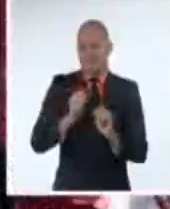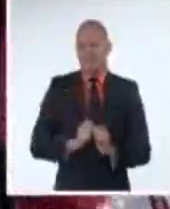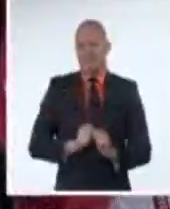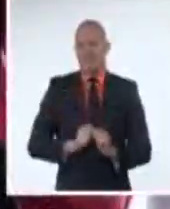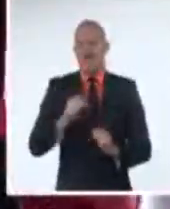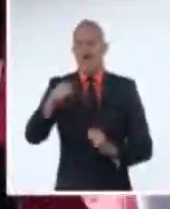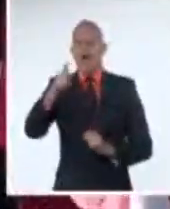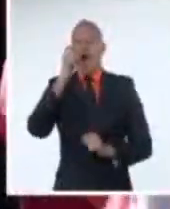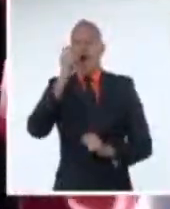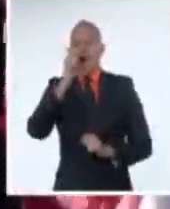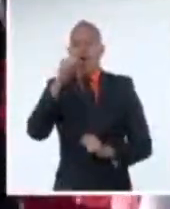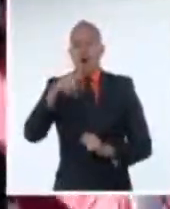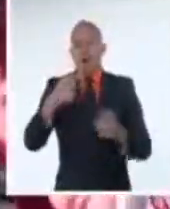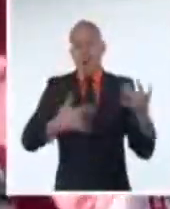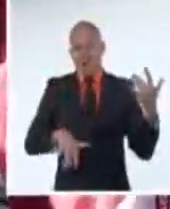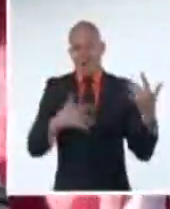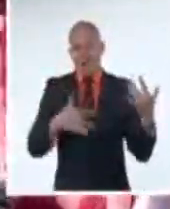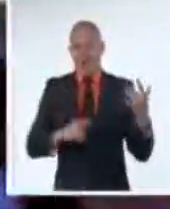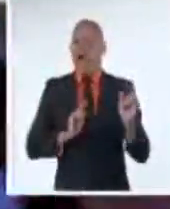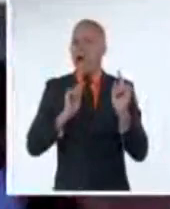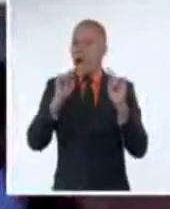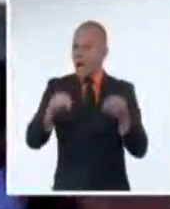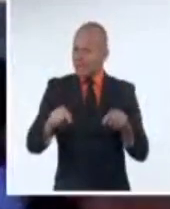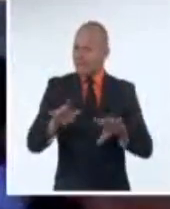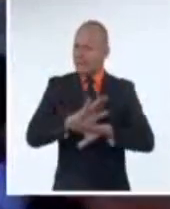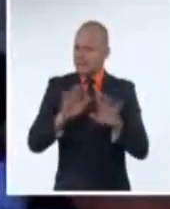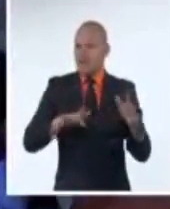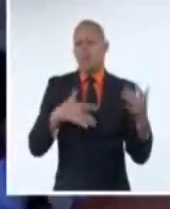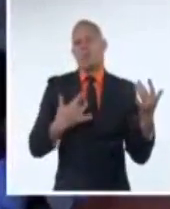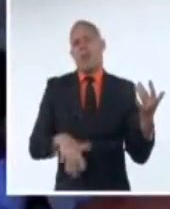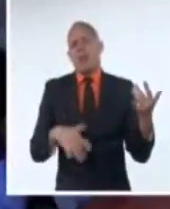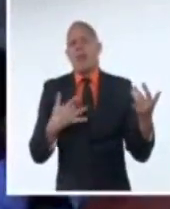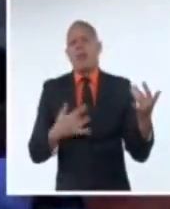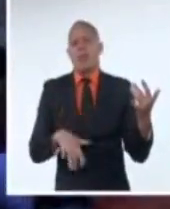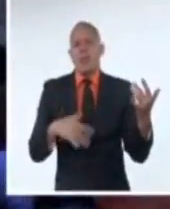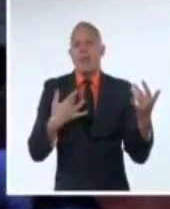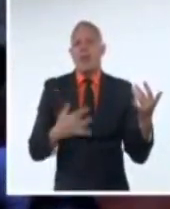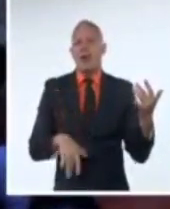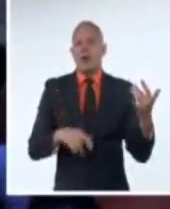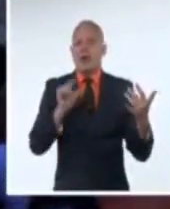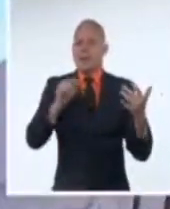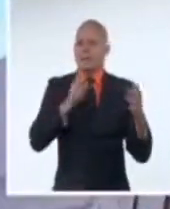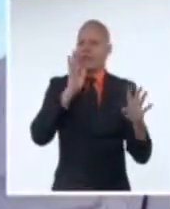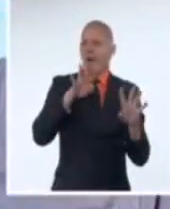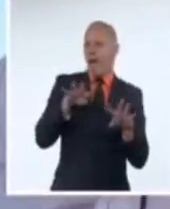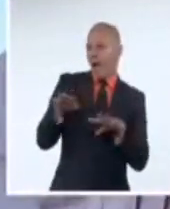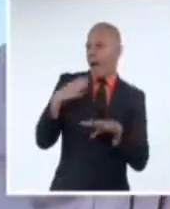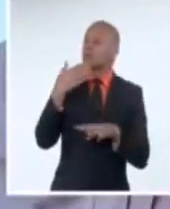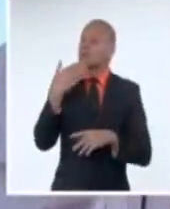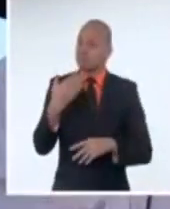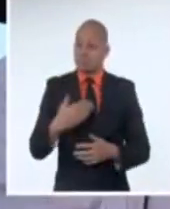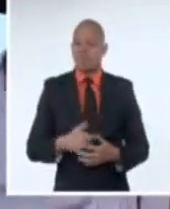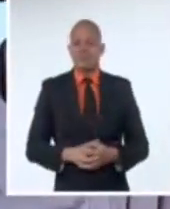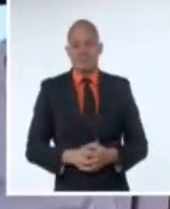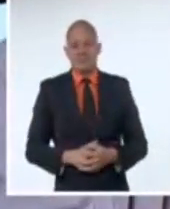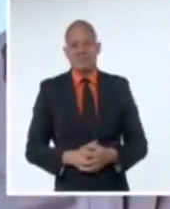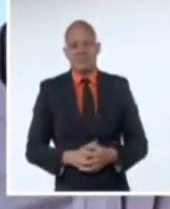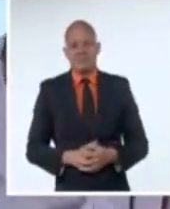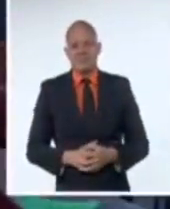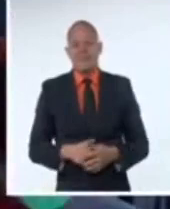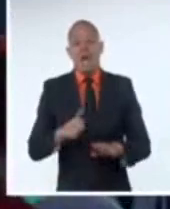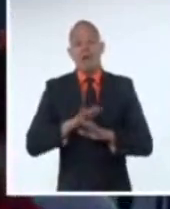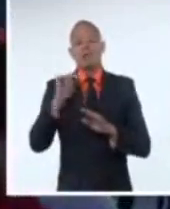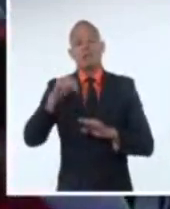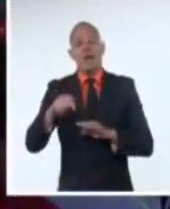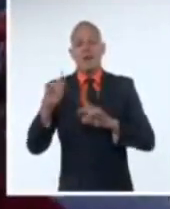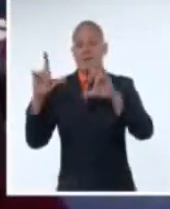cantautor Tony Ávila se sumó a la festividad y ofreció un concierto en el que puso a disfrute del público notables composiciones de su repertorio. La